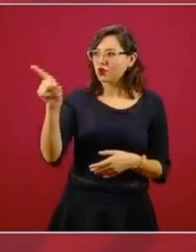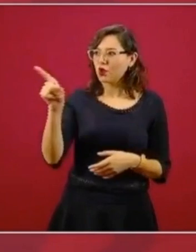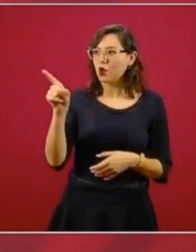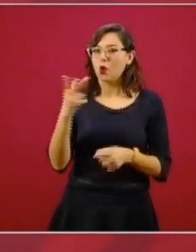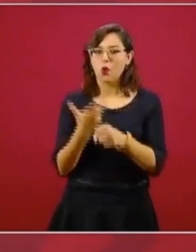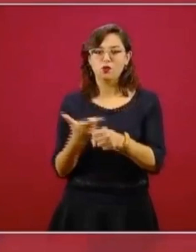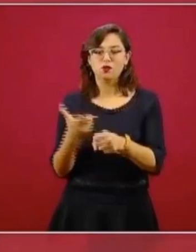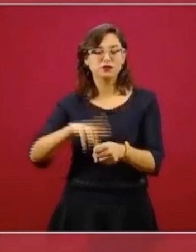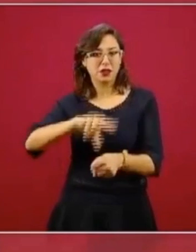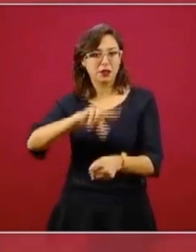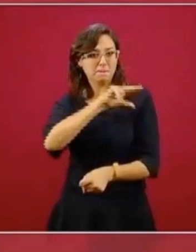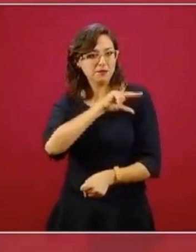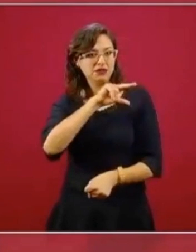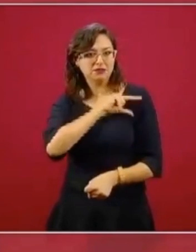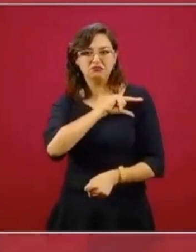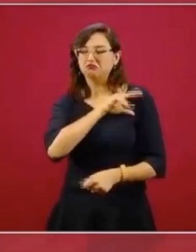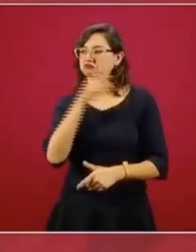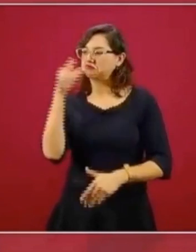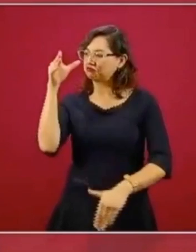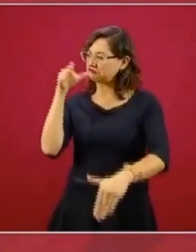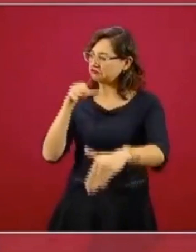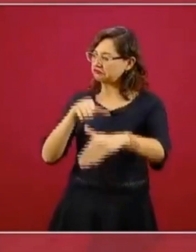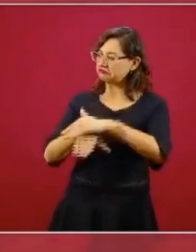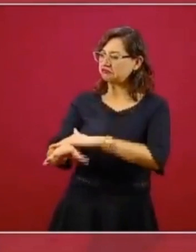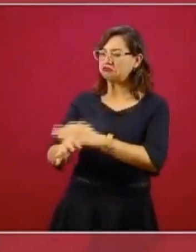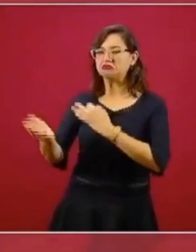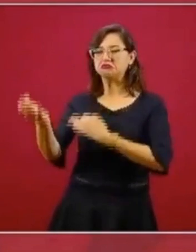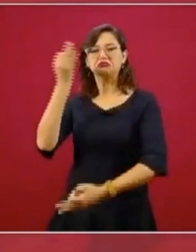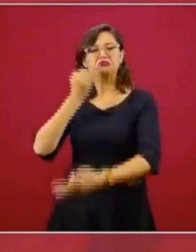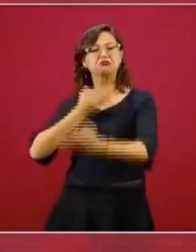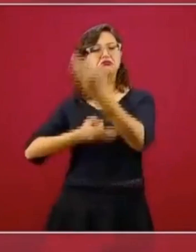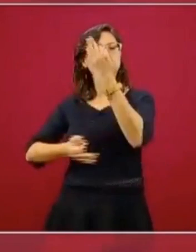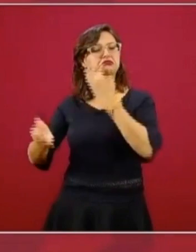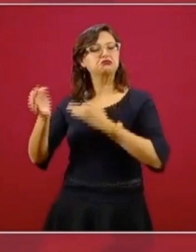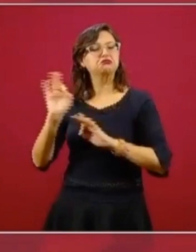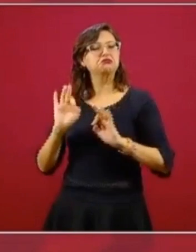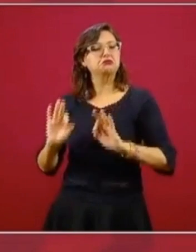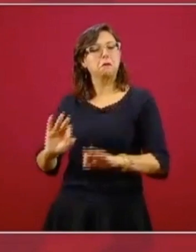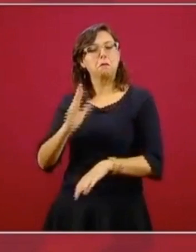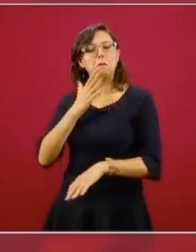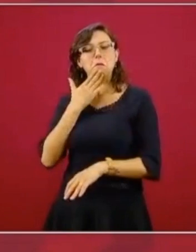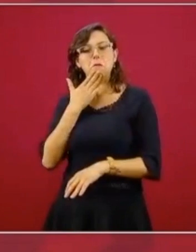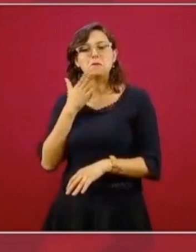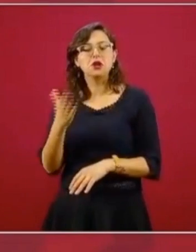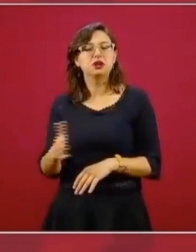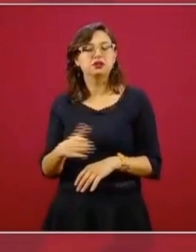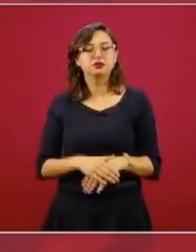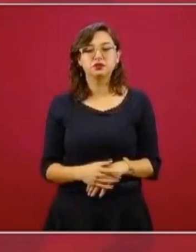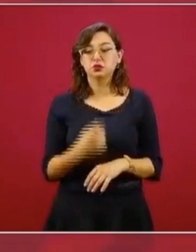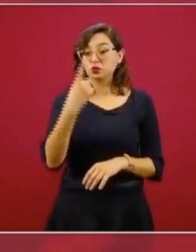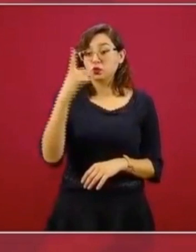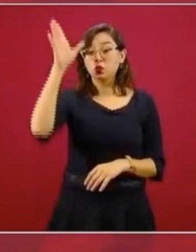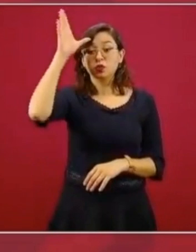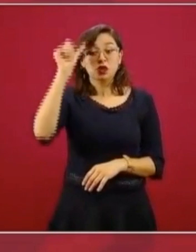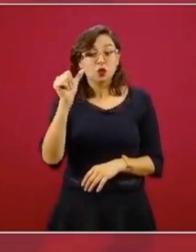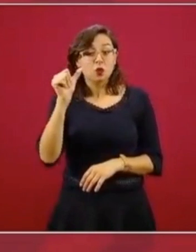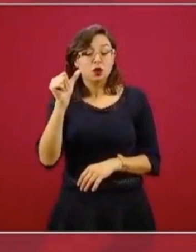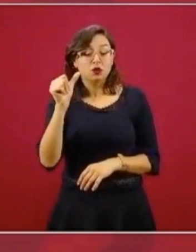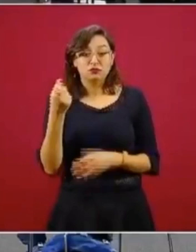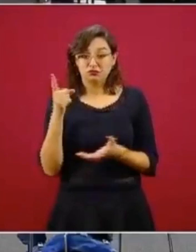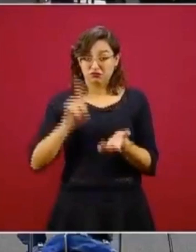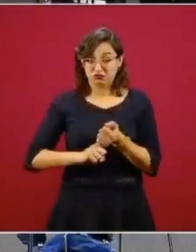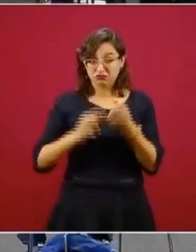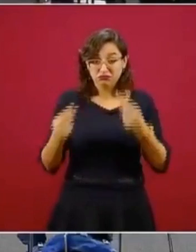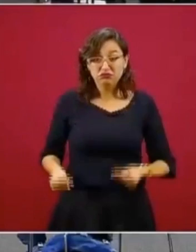hospitales privados por un convenio que no tiene fines de lucro,